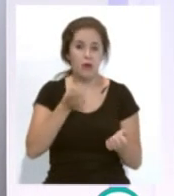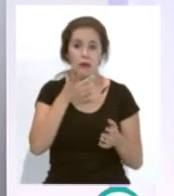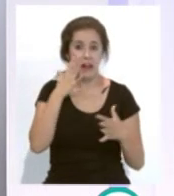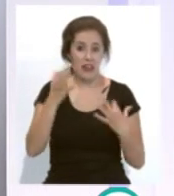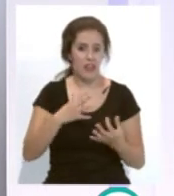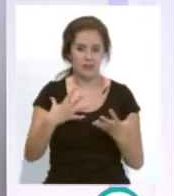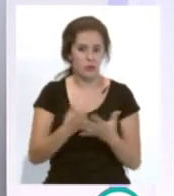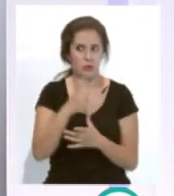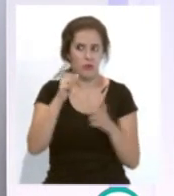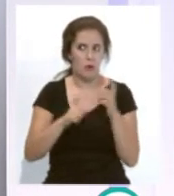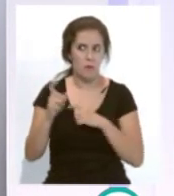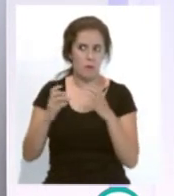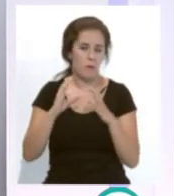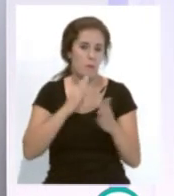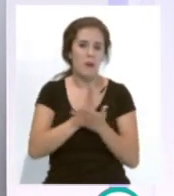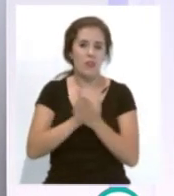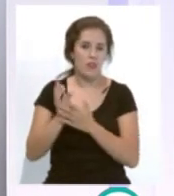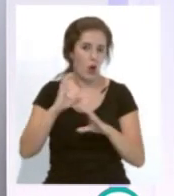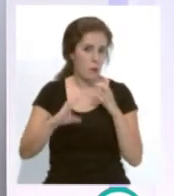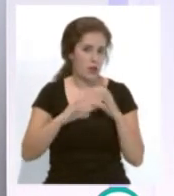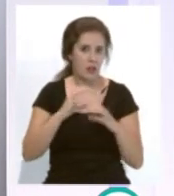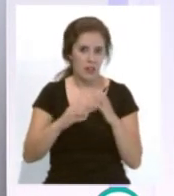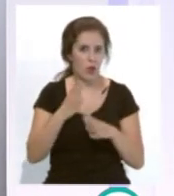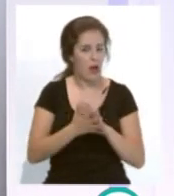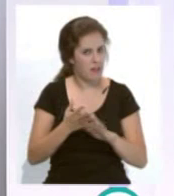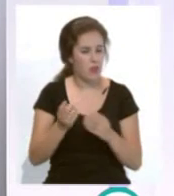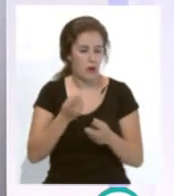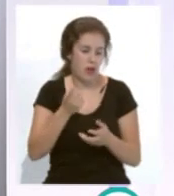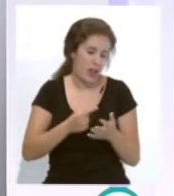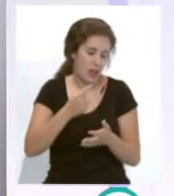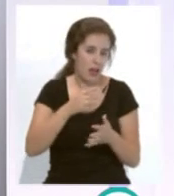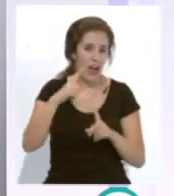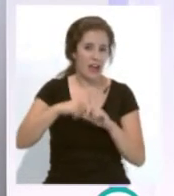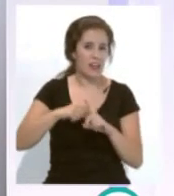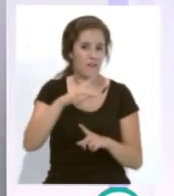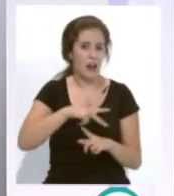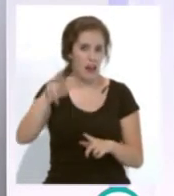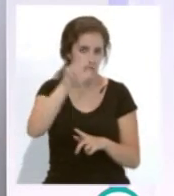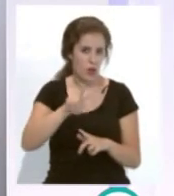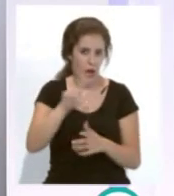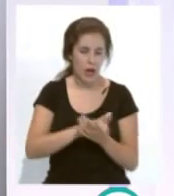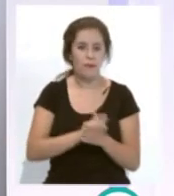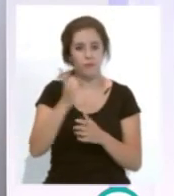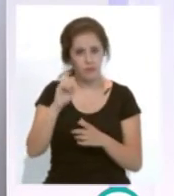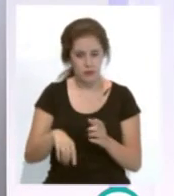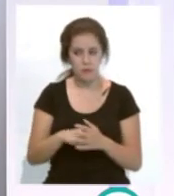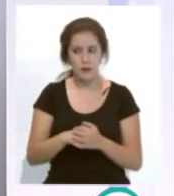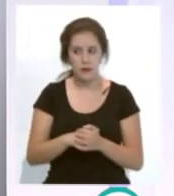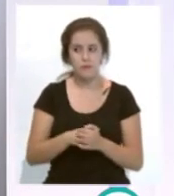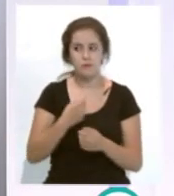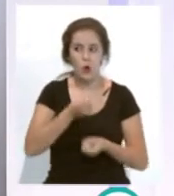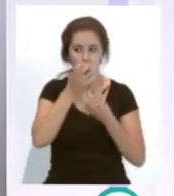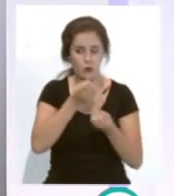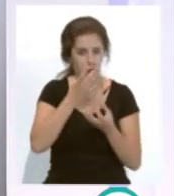los medios de comunicación lo han dado a nivel nacional nosotros en las 3 de la tarde en el ser deportivo nacional lo hemos